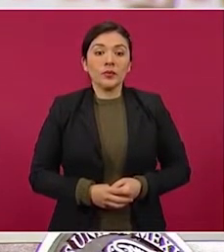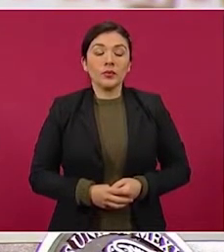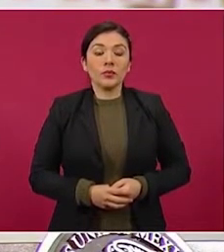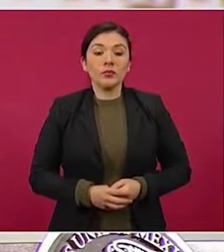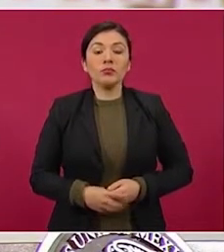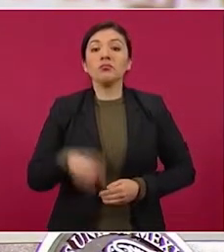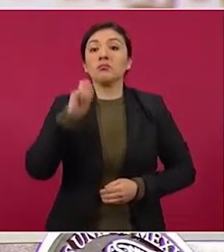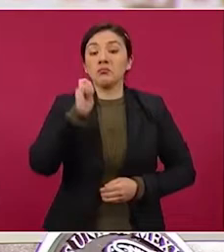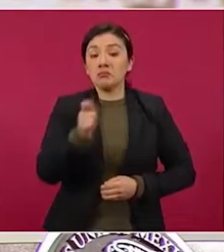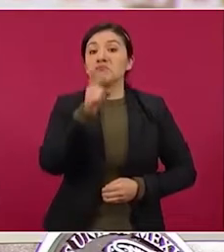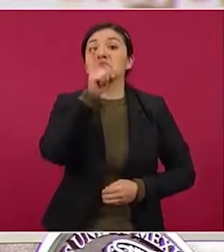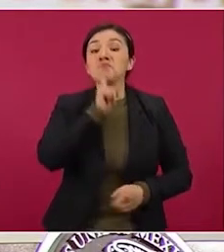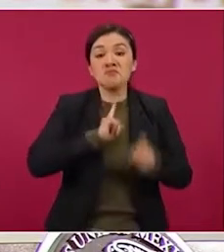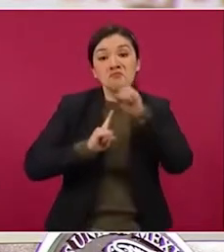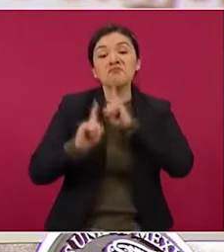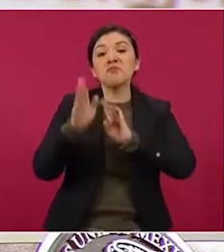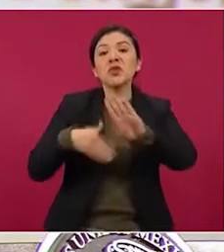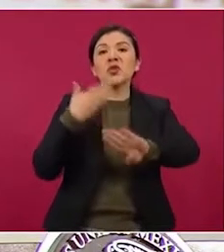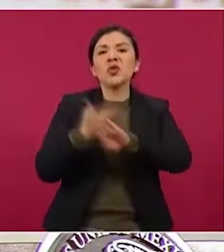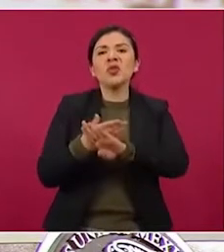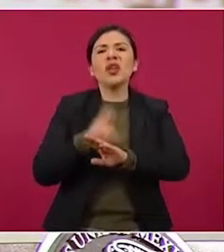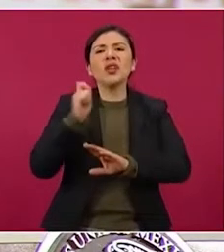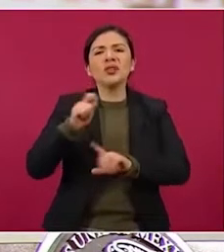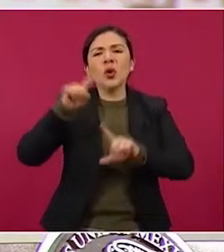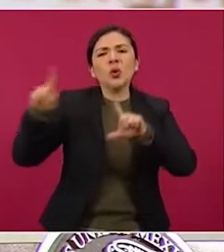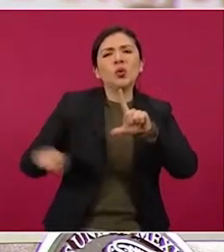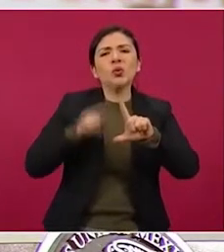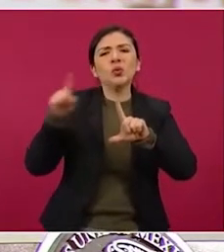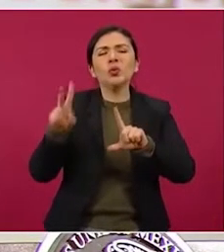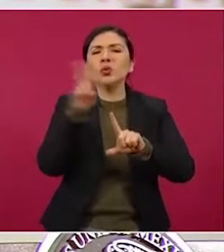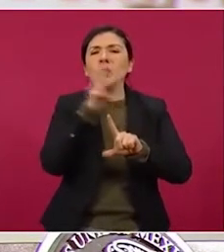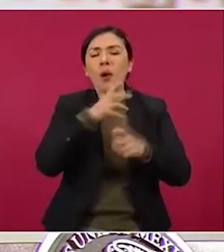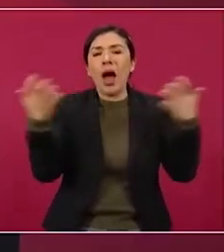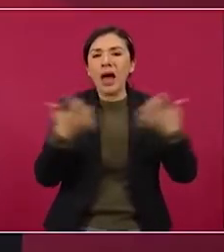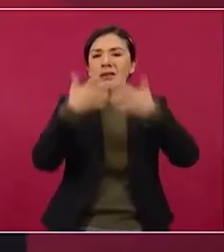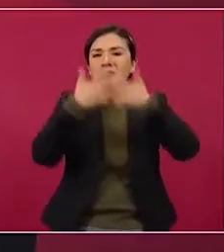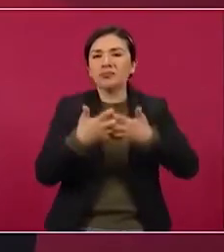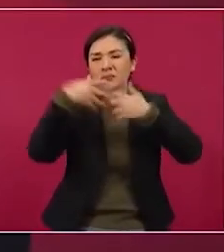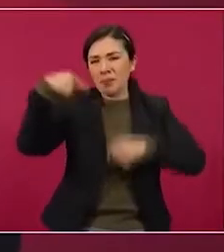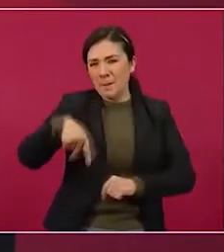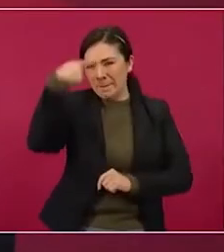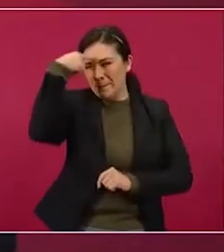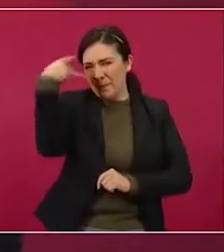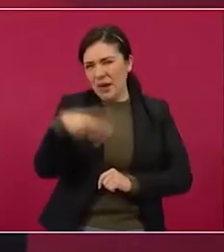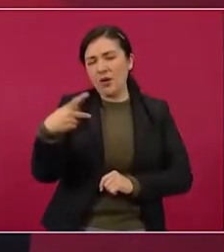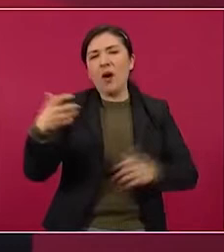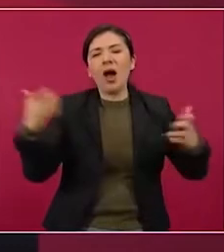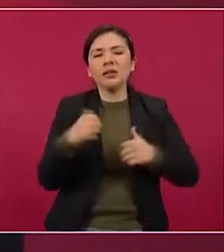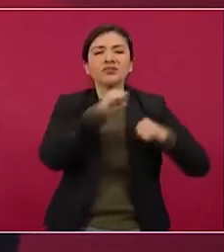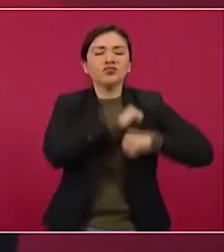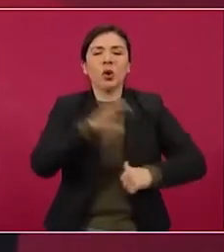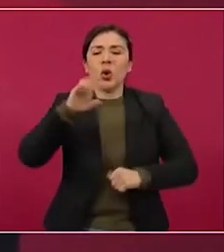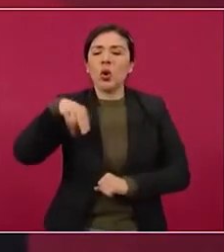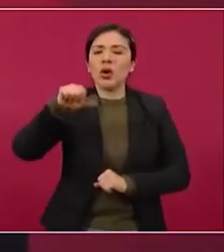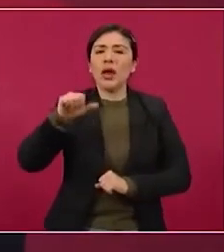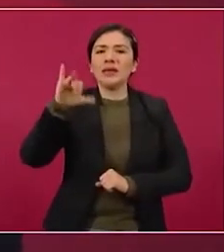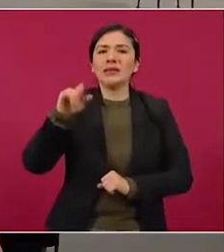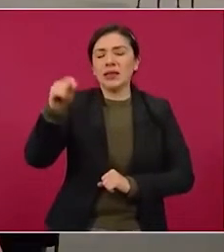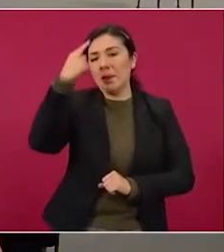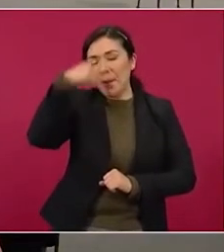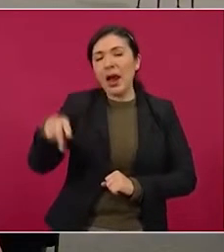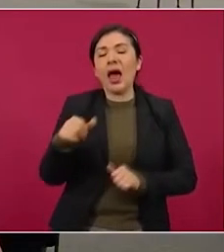Mentiras contra los ventiladores producidos en México por Conacyt para atender la COVID-19.